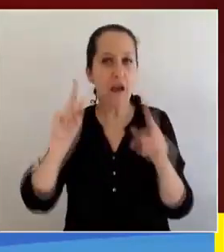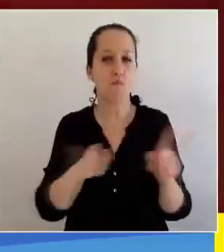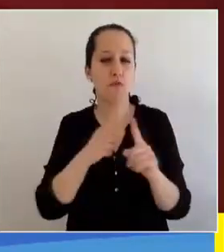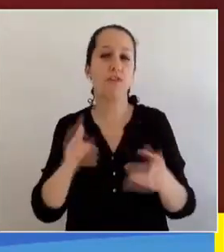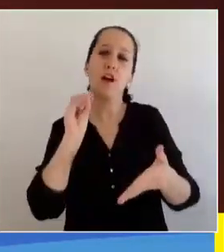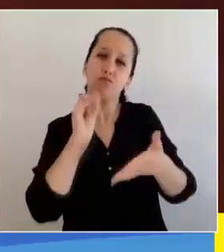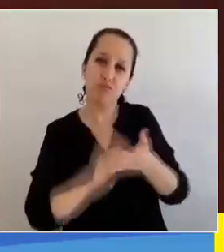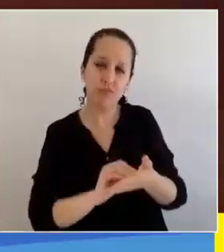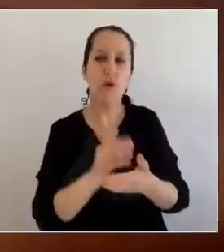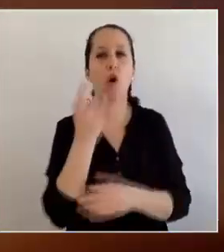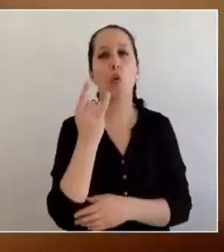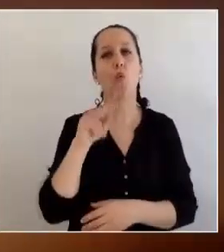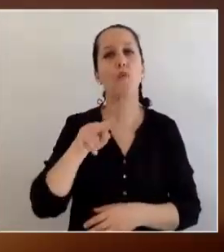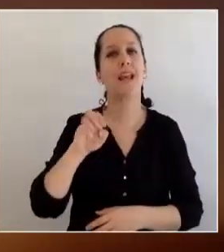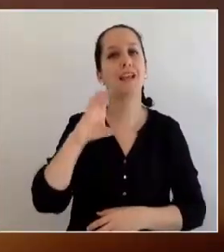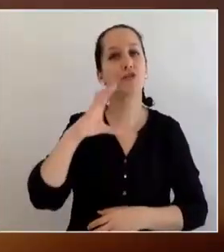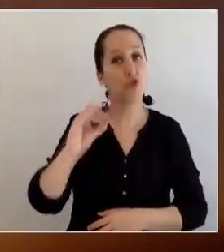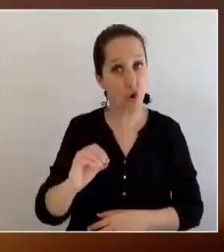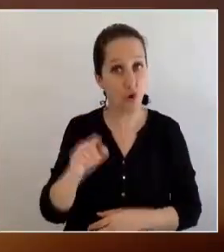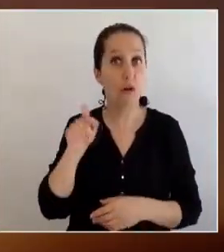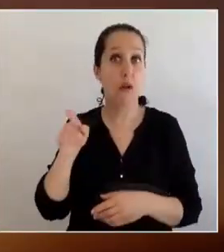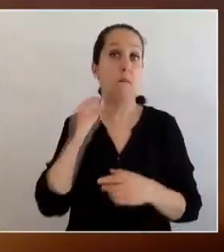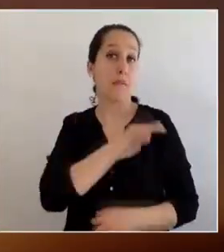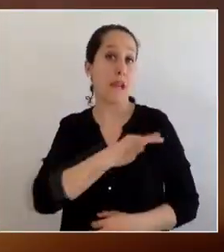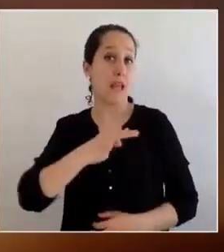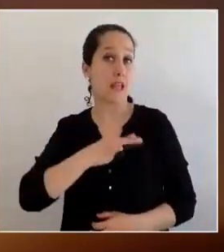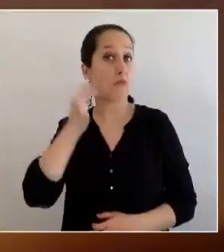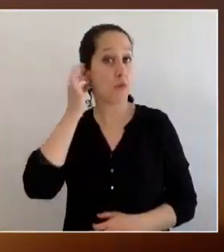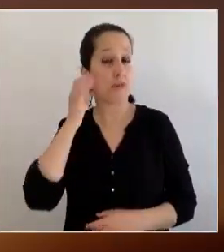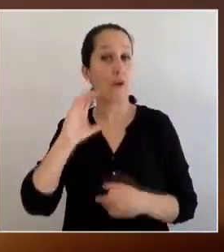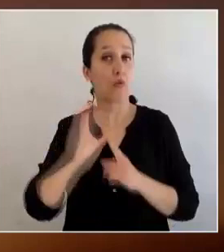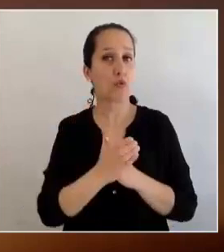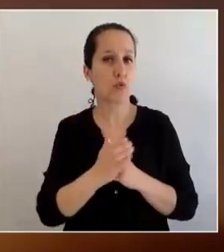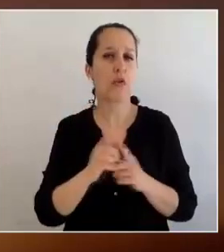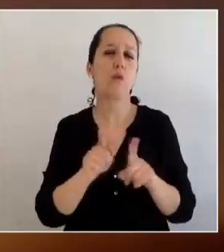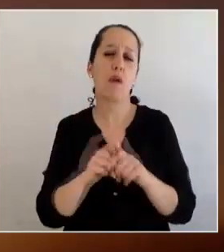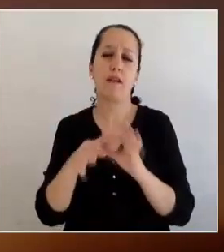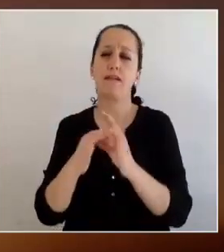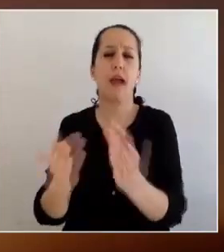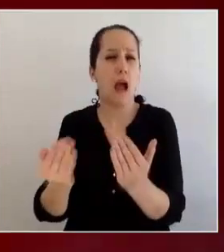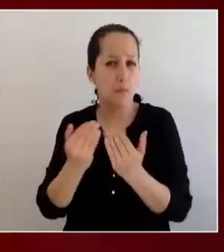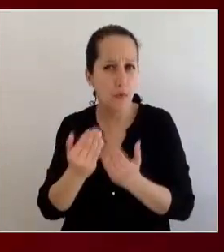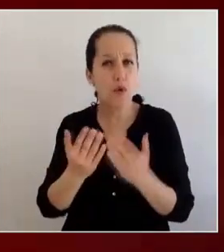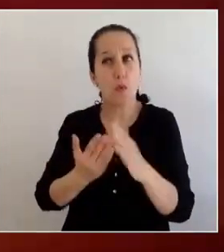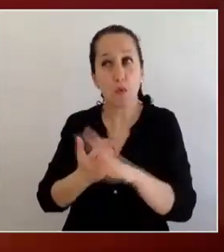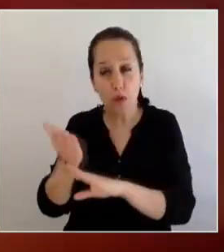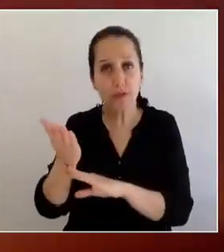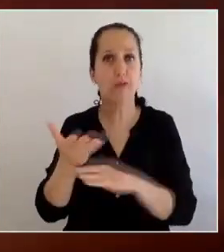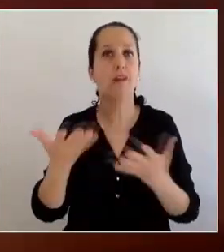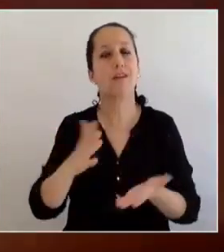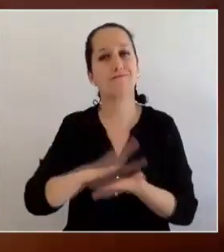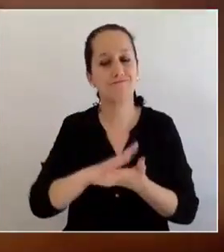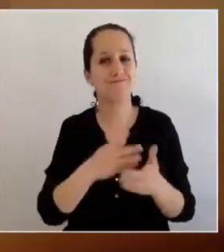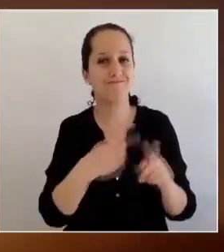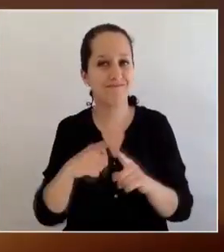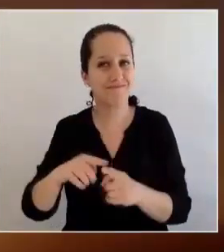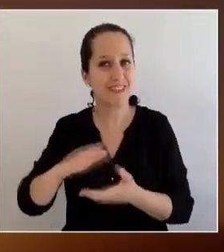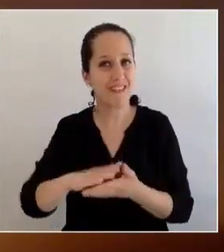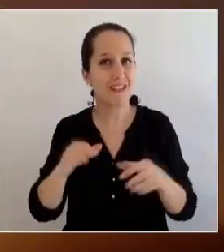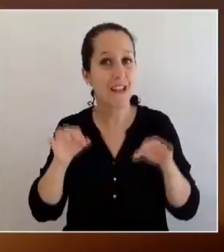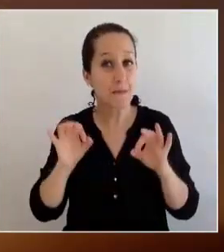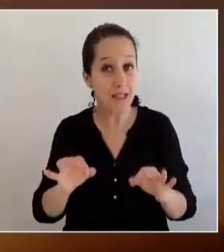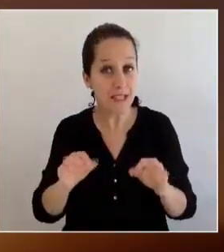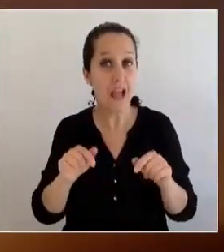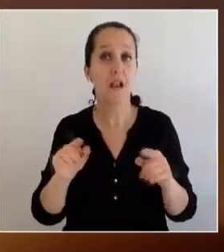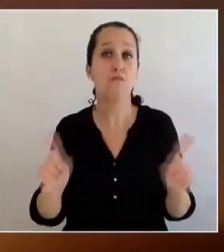UNESCO. Y yo quiero agradecerle todo el apoyo que a través de la Ministra de Cultura nos entregaron para esta postulación. Veníamos de un tremendo evento como REG, pero no solamente